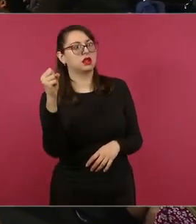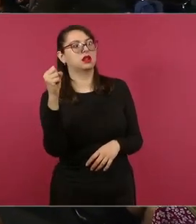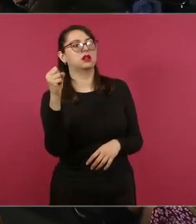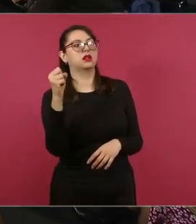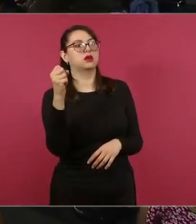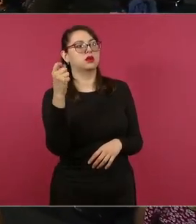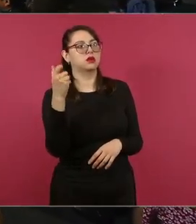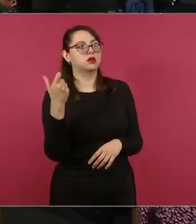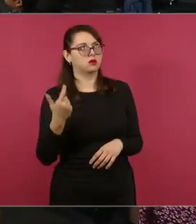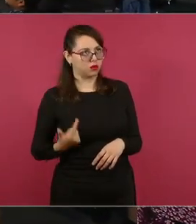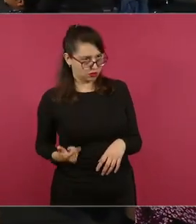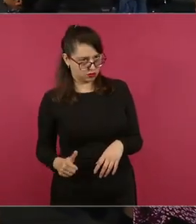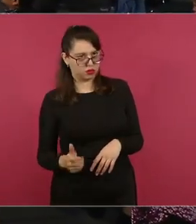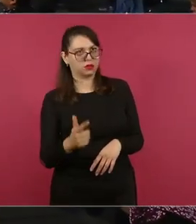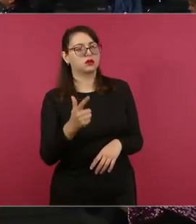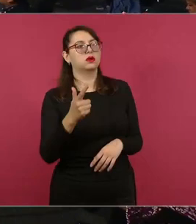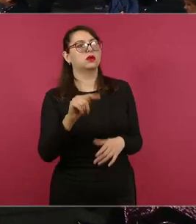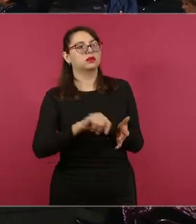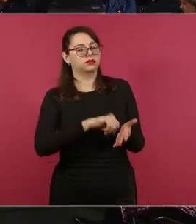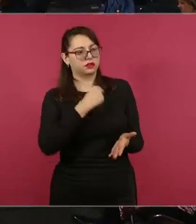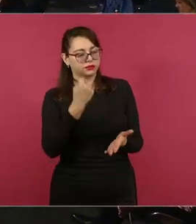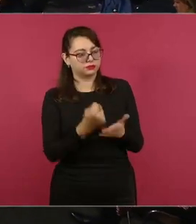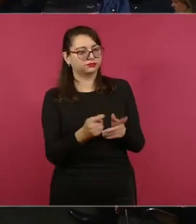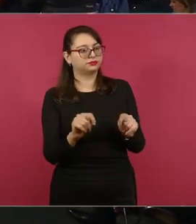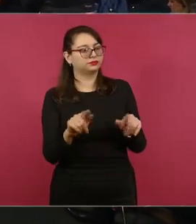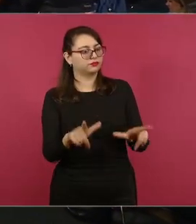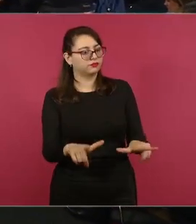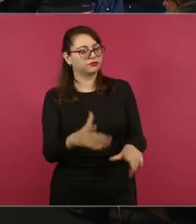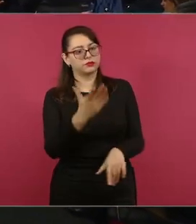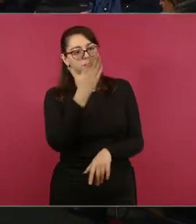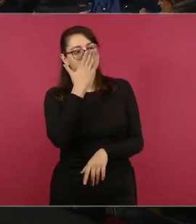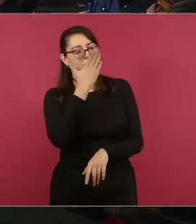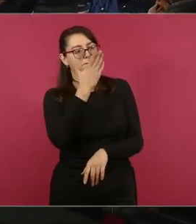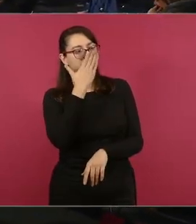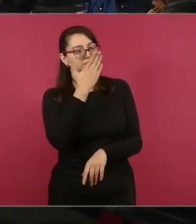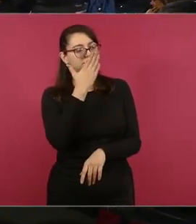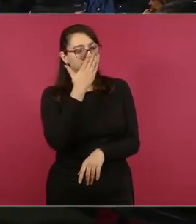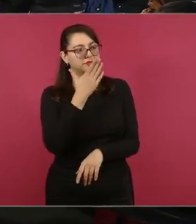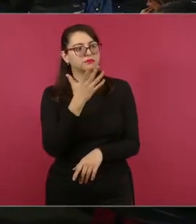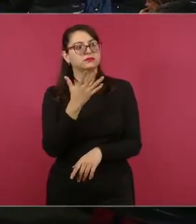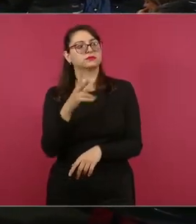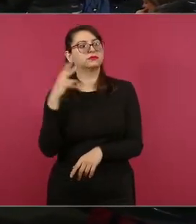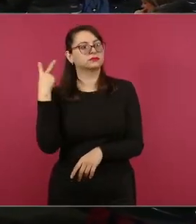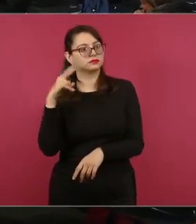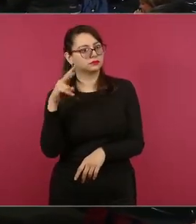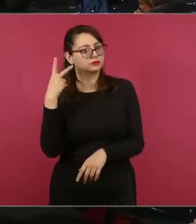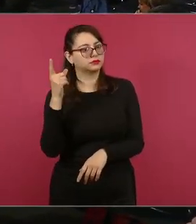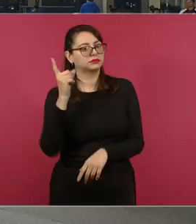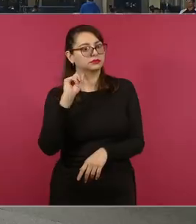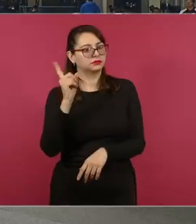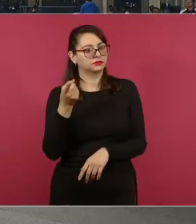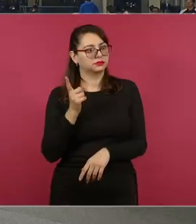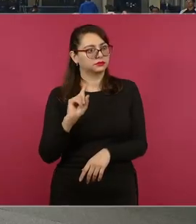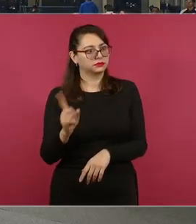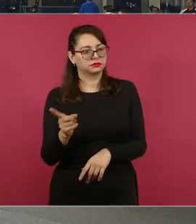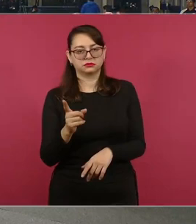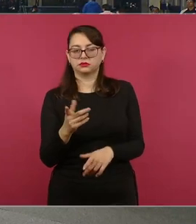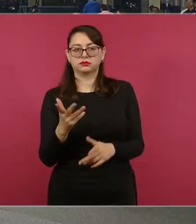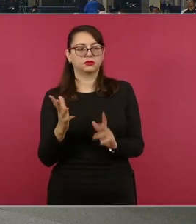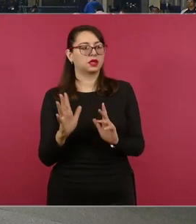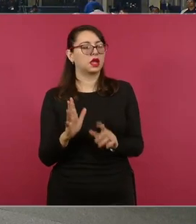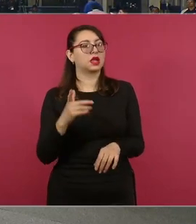Guanajuato, Tamaulipas, Las Calas, Sonora, Veracruz, Zacatecas, todos,